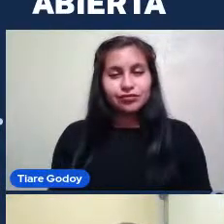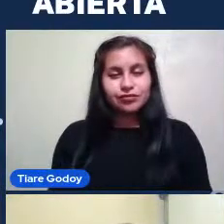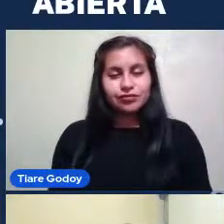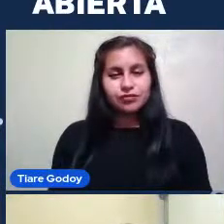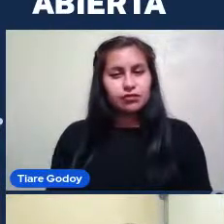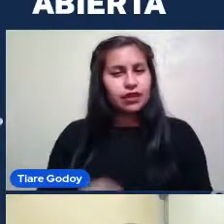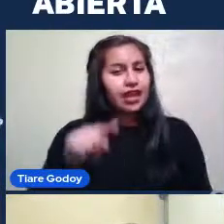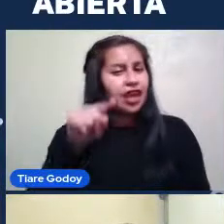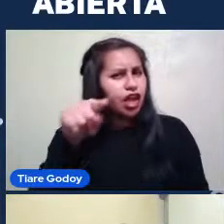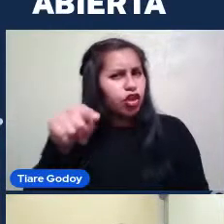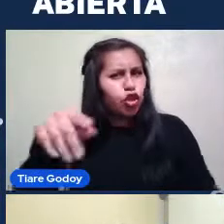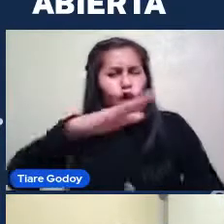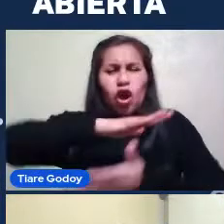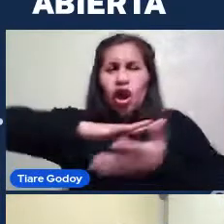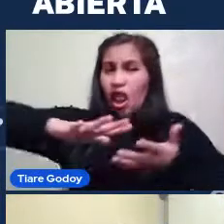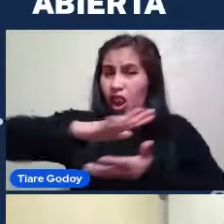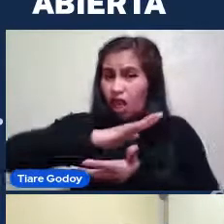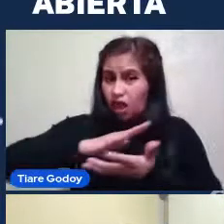¿Es esto una galaxia?